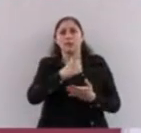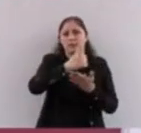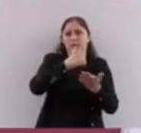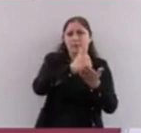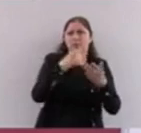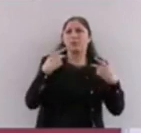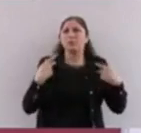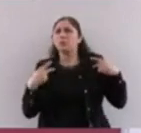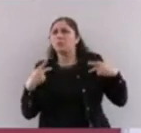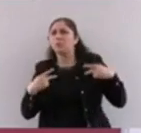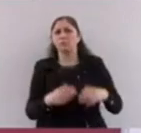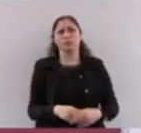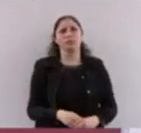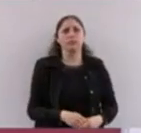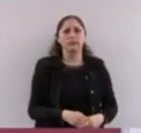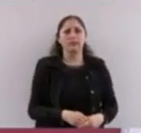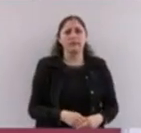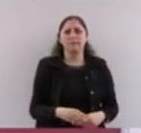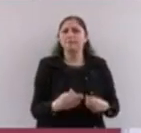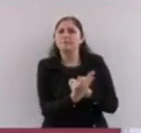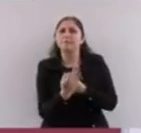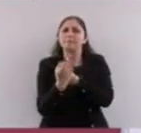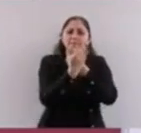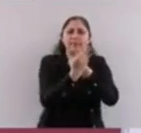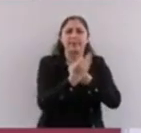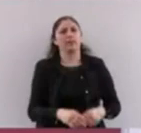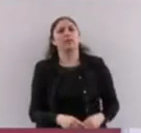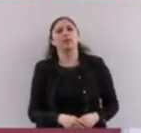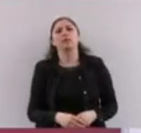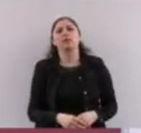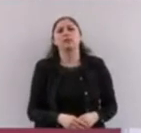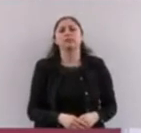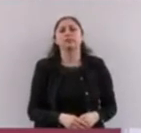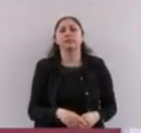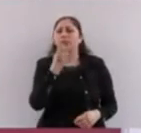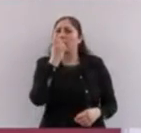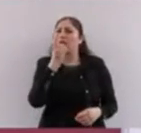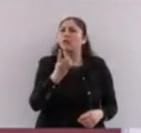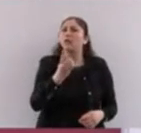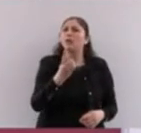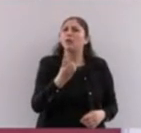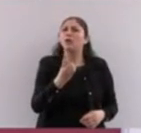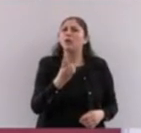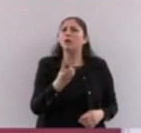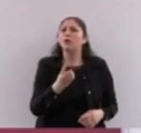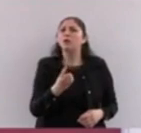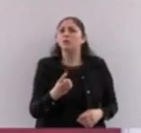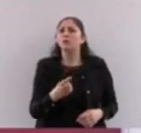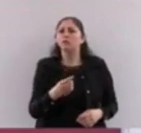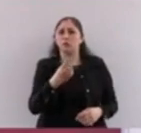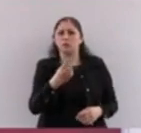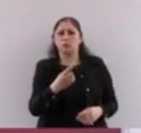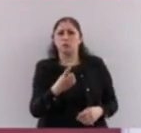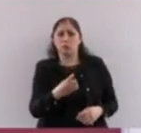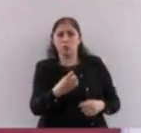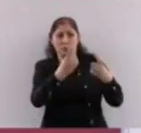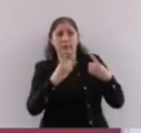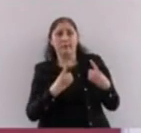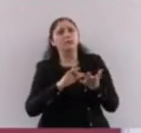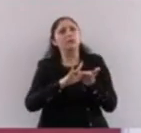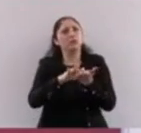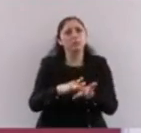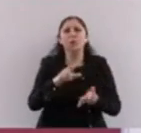empodere y se sepa defender. Y al que les diga eso, ustedes les dicen, no, el presidente lo hizo un derecho